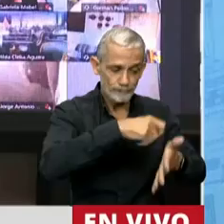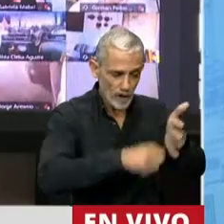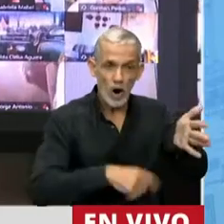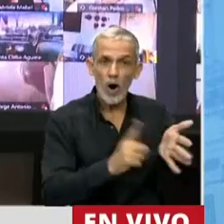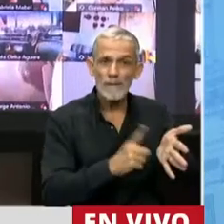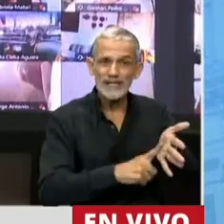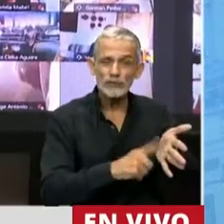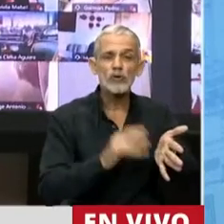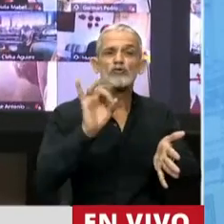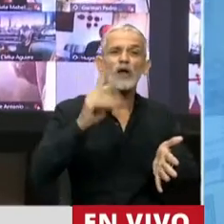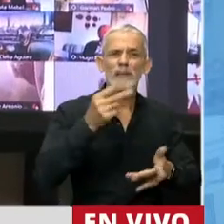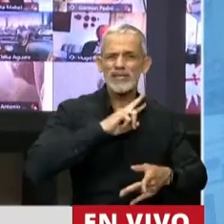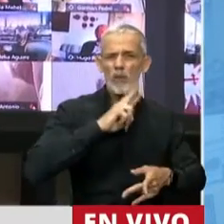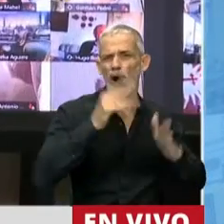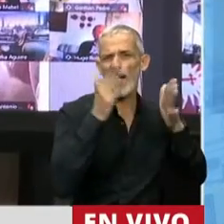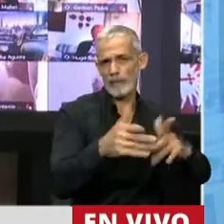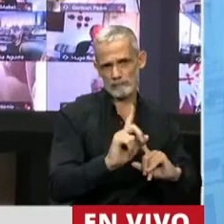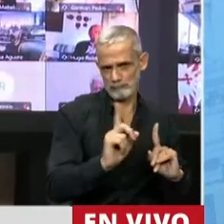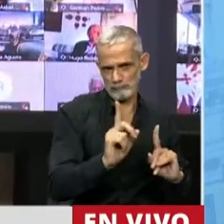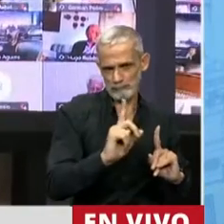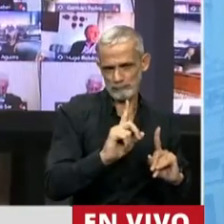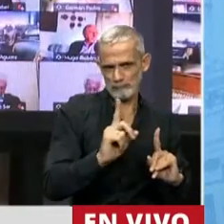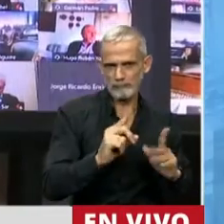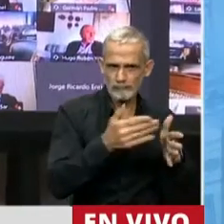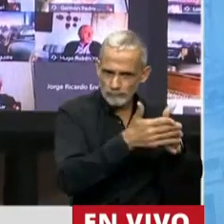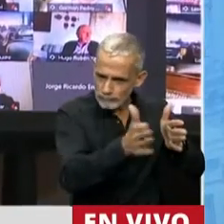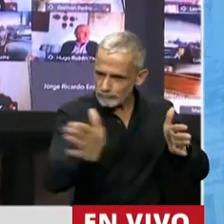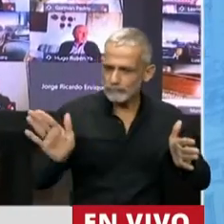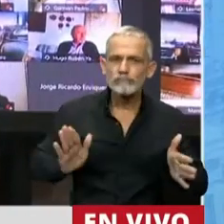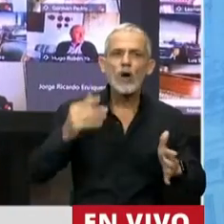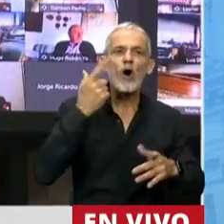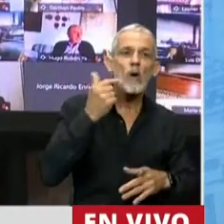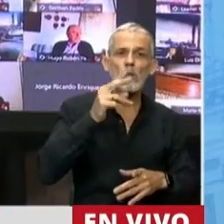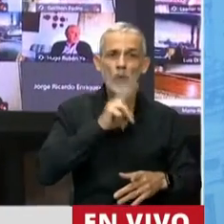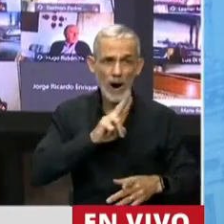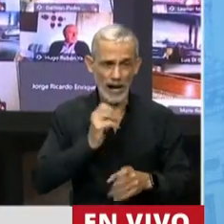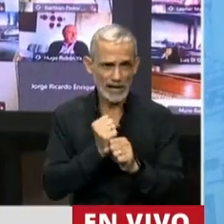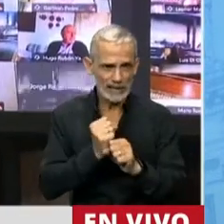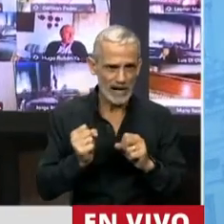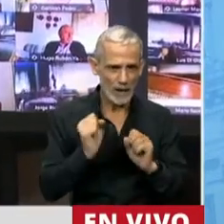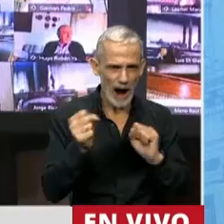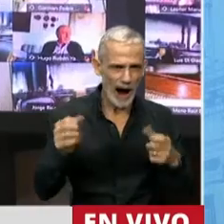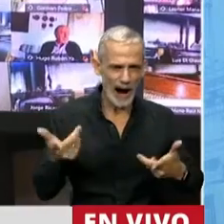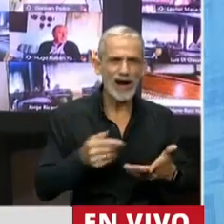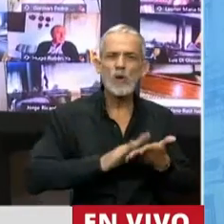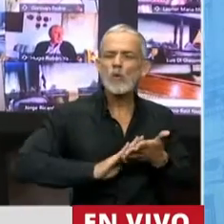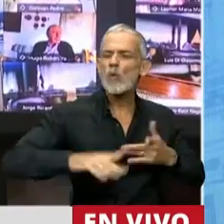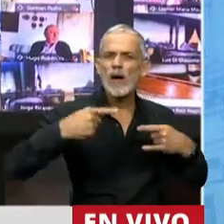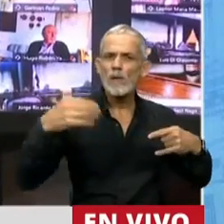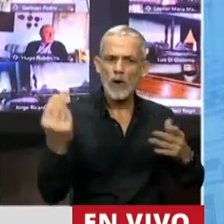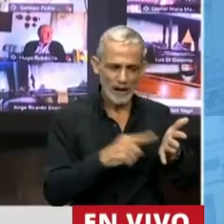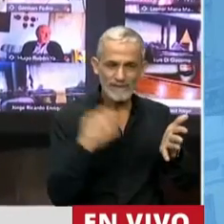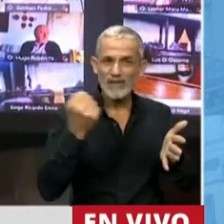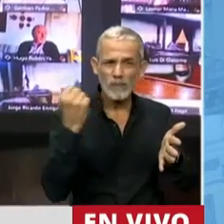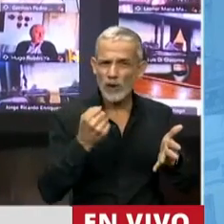que no se trata solo de las mujeres, se trata de los trabajadores y de las trabajadoras, y que lo novedoso, lo